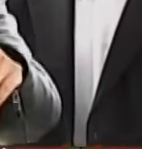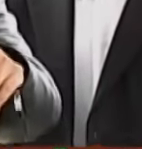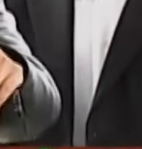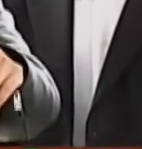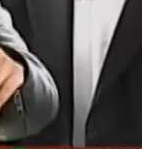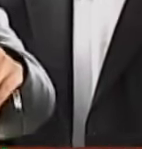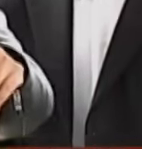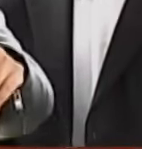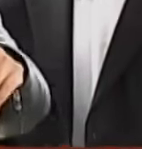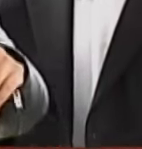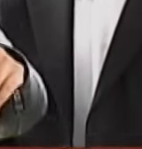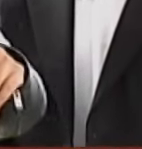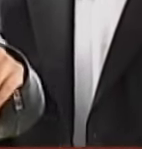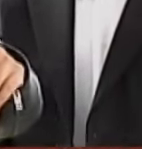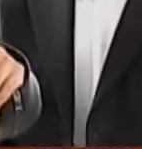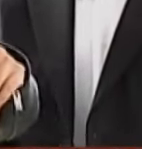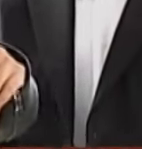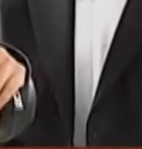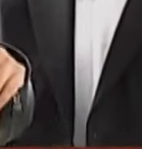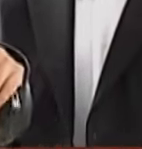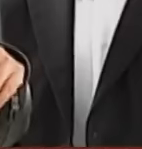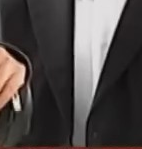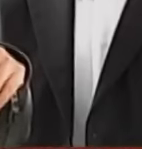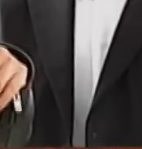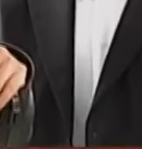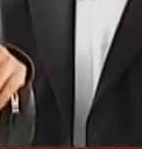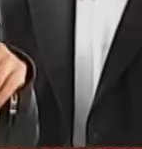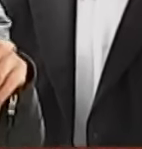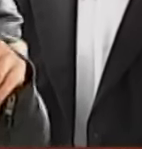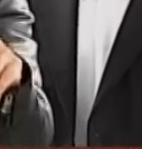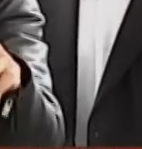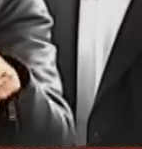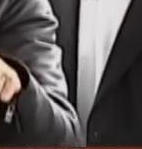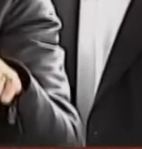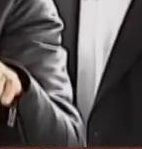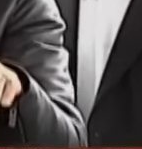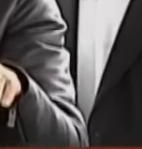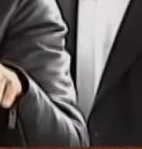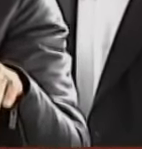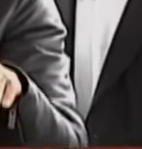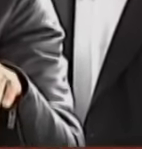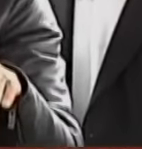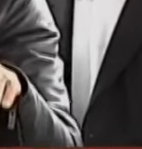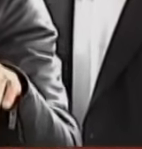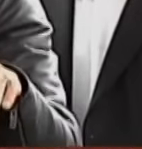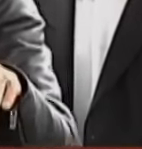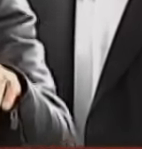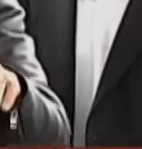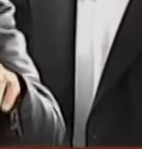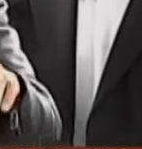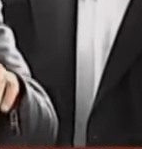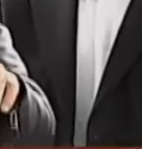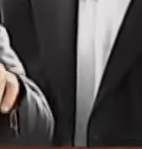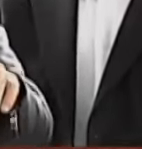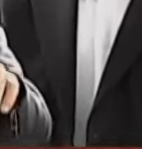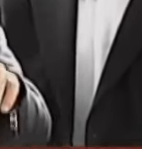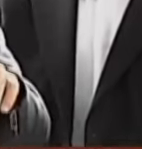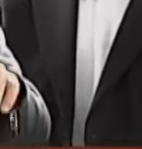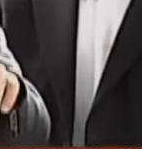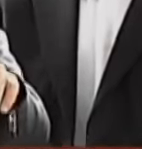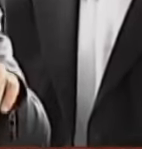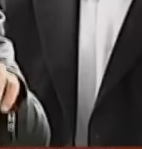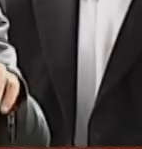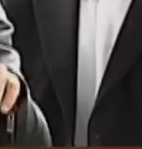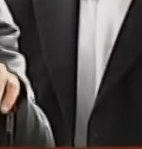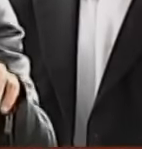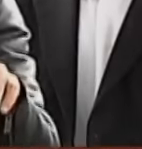recuperados por trabajadores del metro No se había hecho así antes Ahora le estamos dando un beneficio a los trabajadores